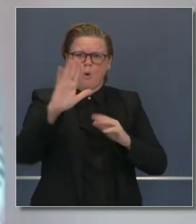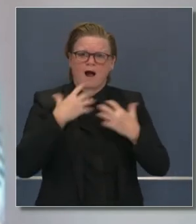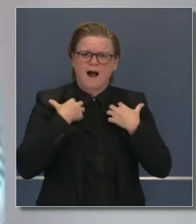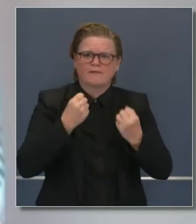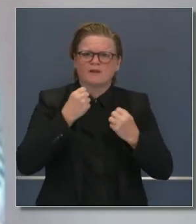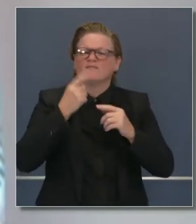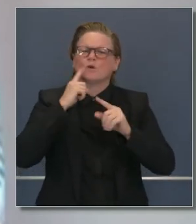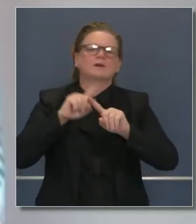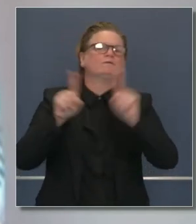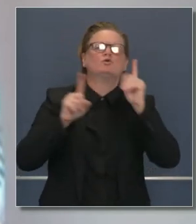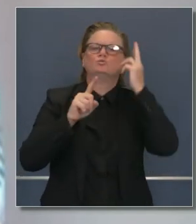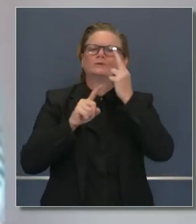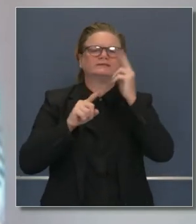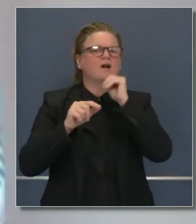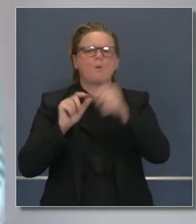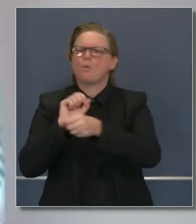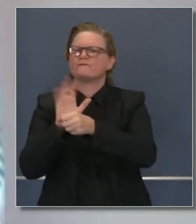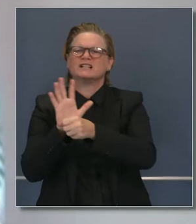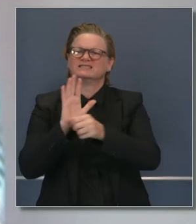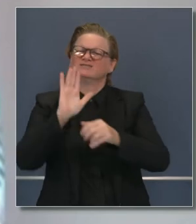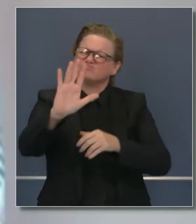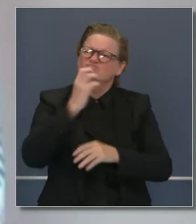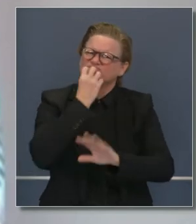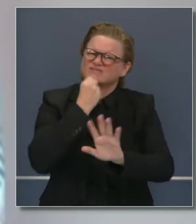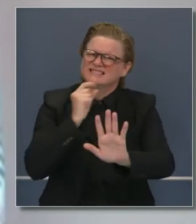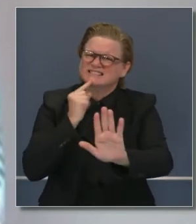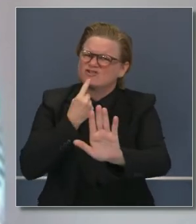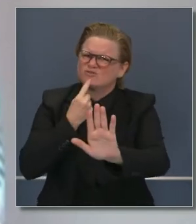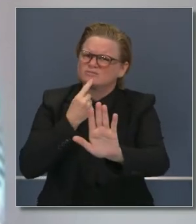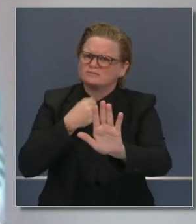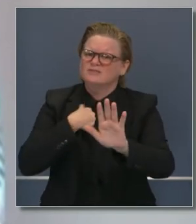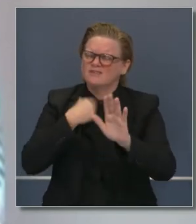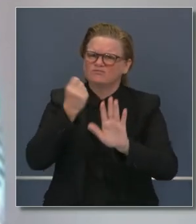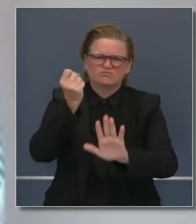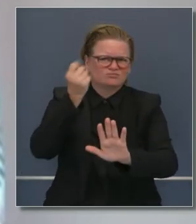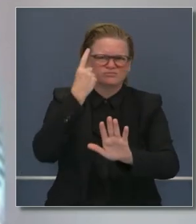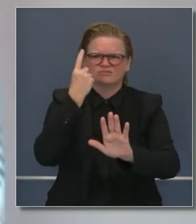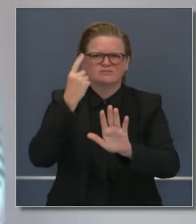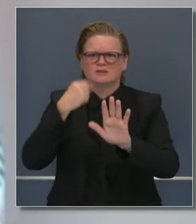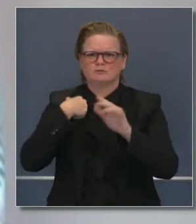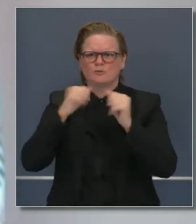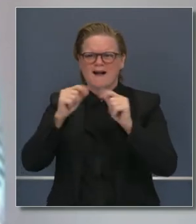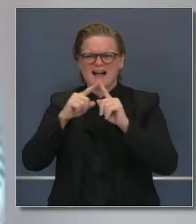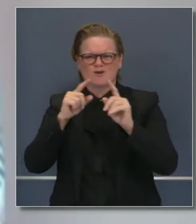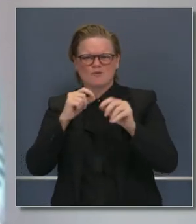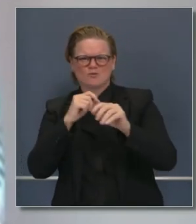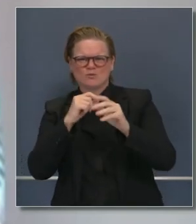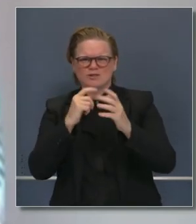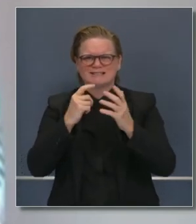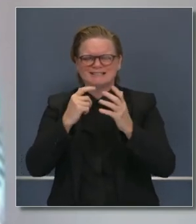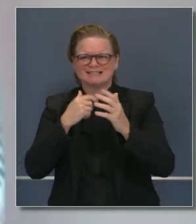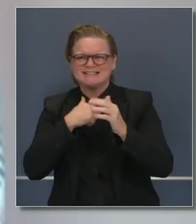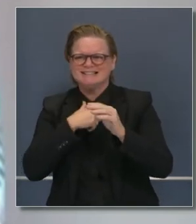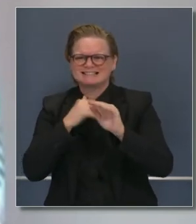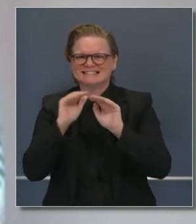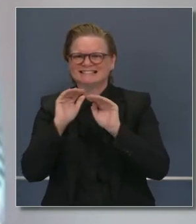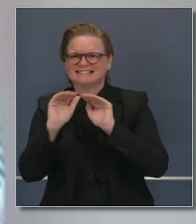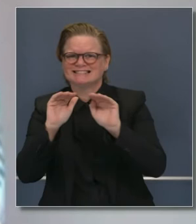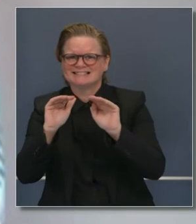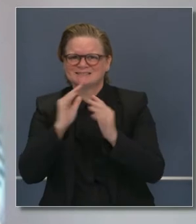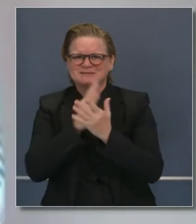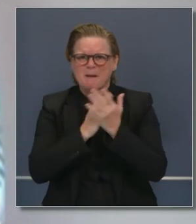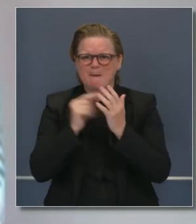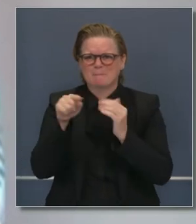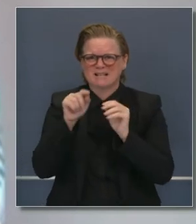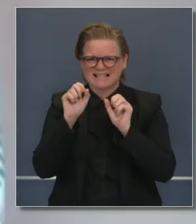hospitales ya han tomado decisiones porque sus sistemas se han visto impactados para comenzar una disminución